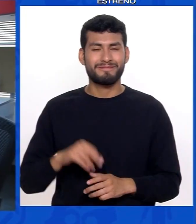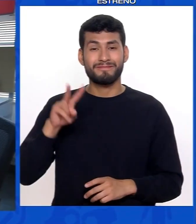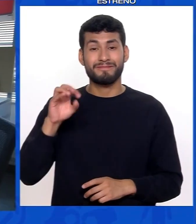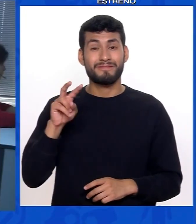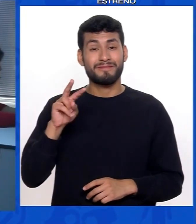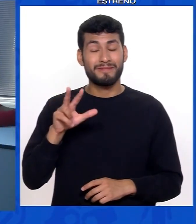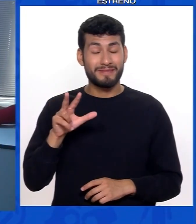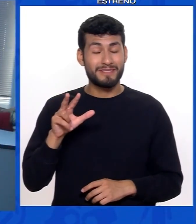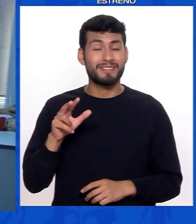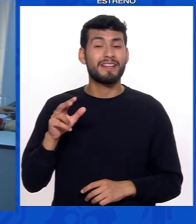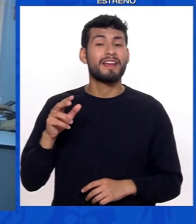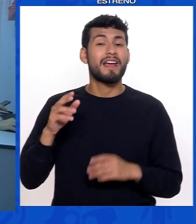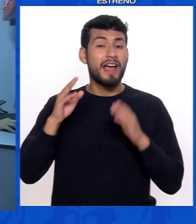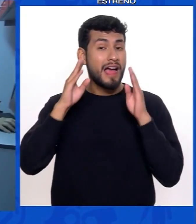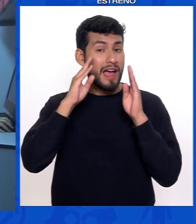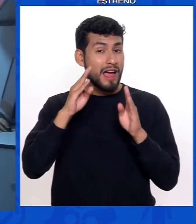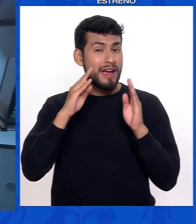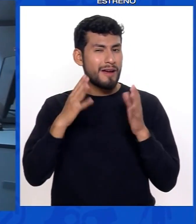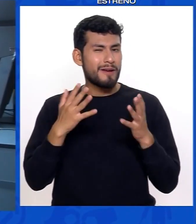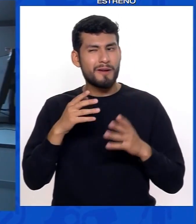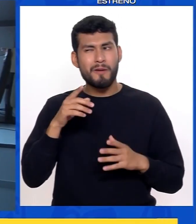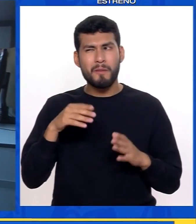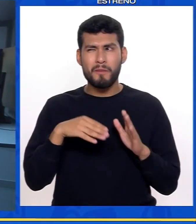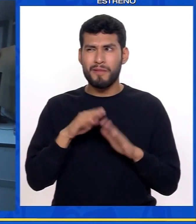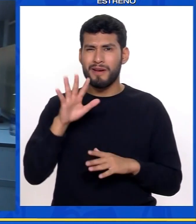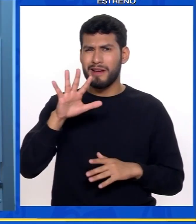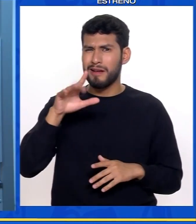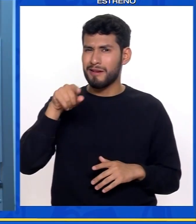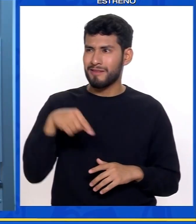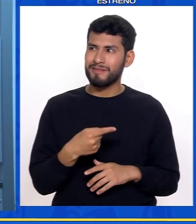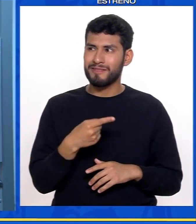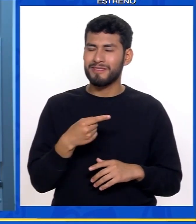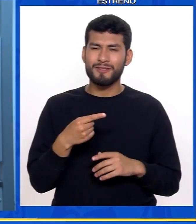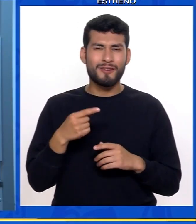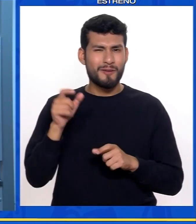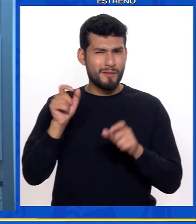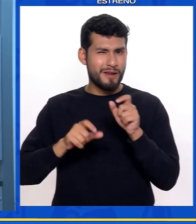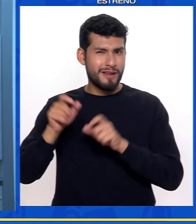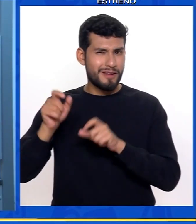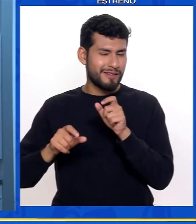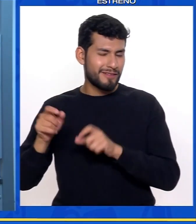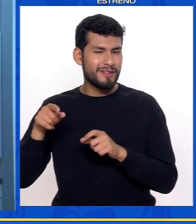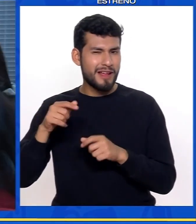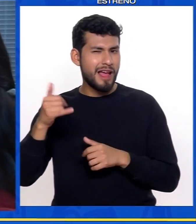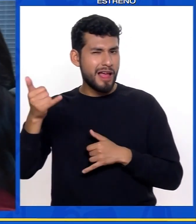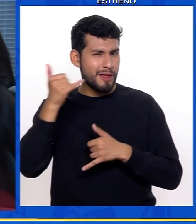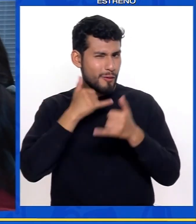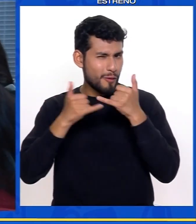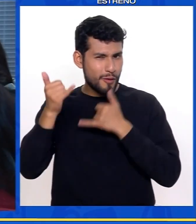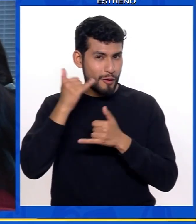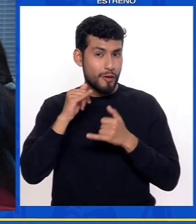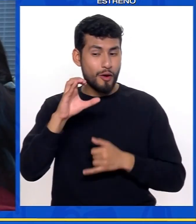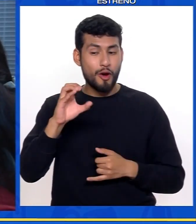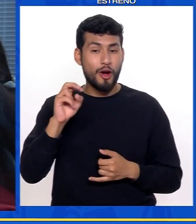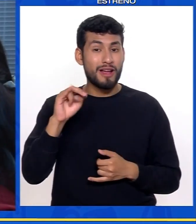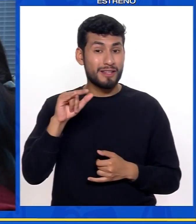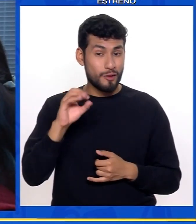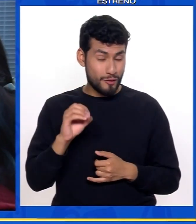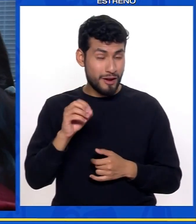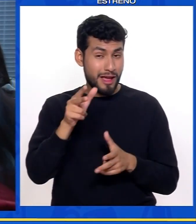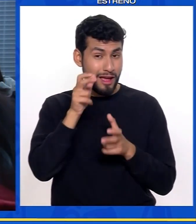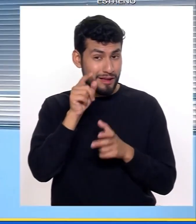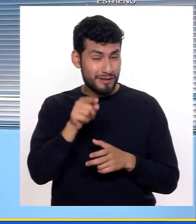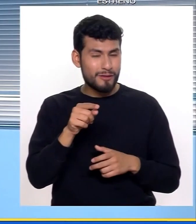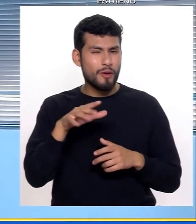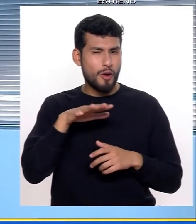En el 2023 hemos atendido ya más de 5 mil usuarios a través de las llamadas del Contigo Te